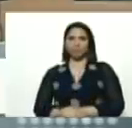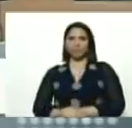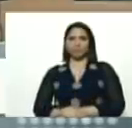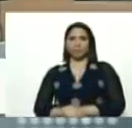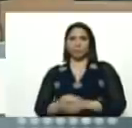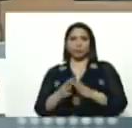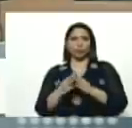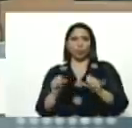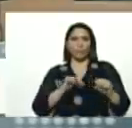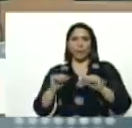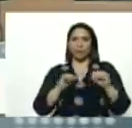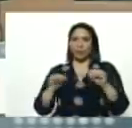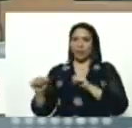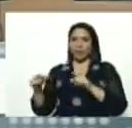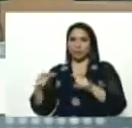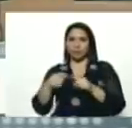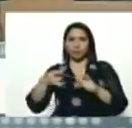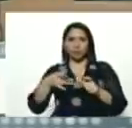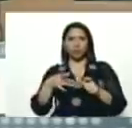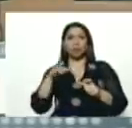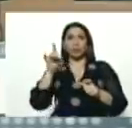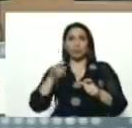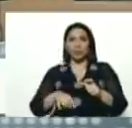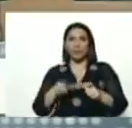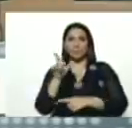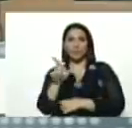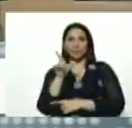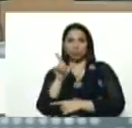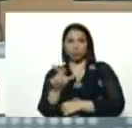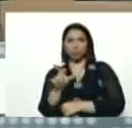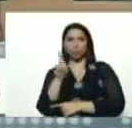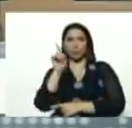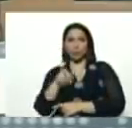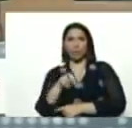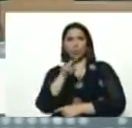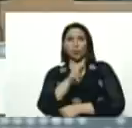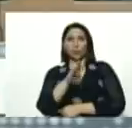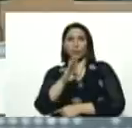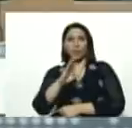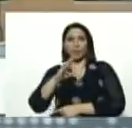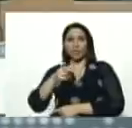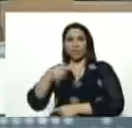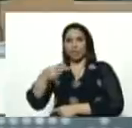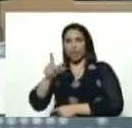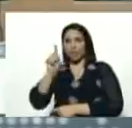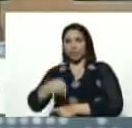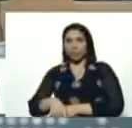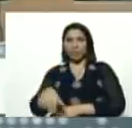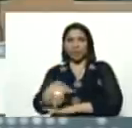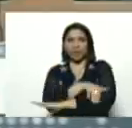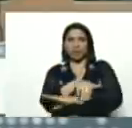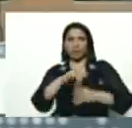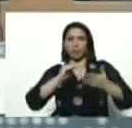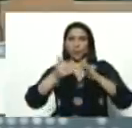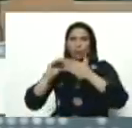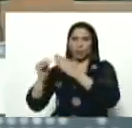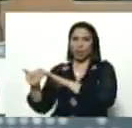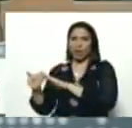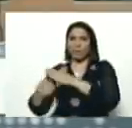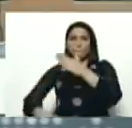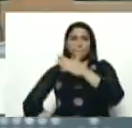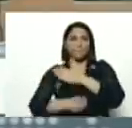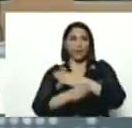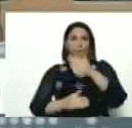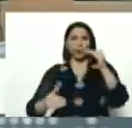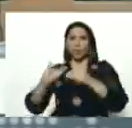toda la maquinaria, del carnet del partido, de las VCH, de las comunidades, de las calles, y vamos a llevar,